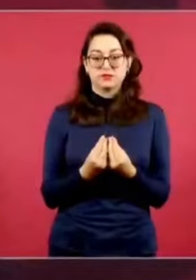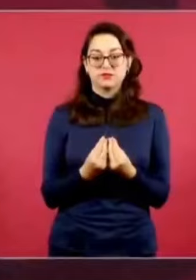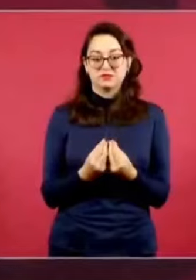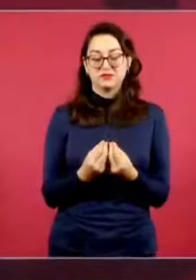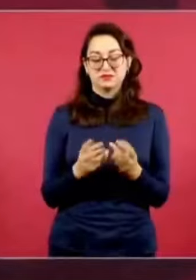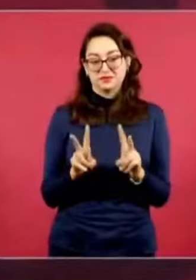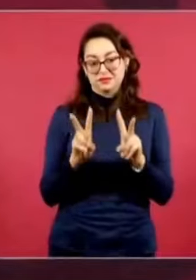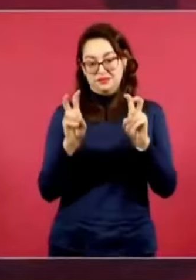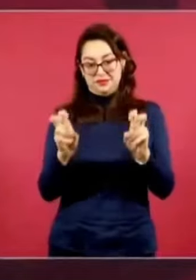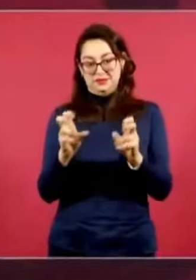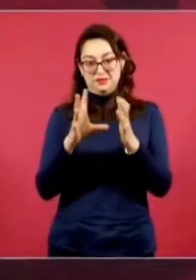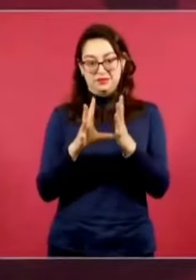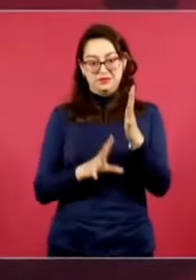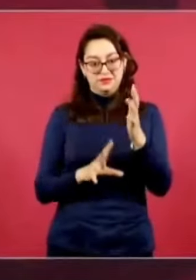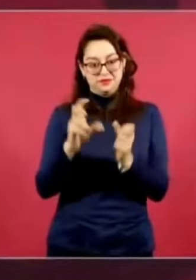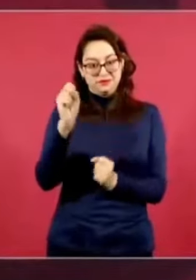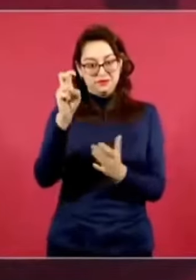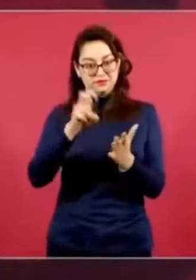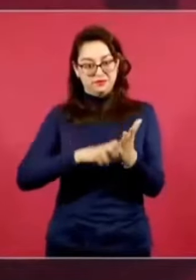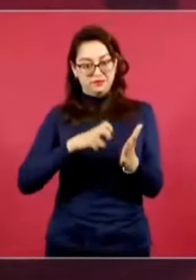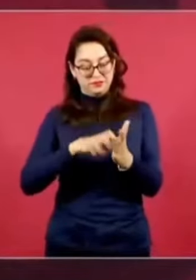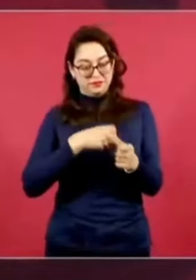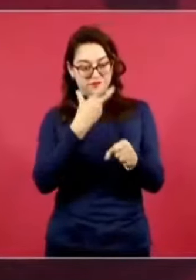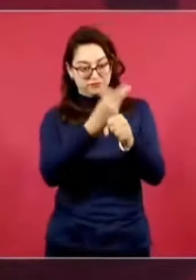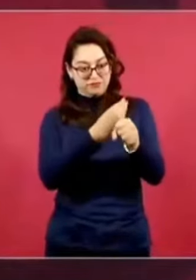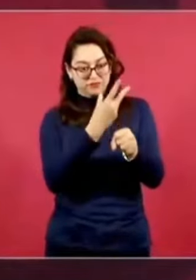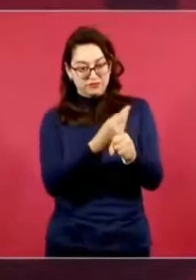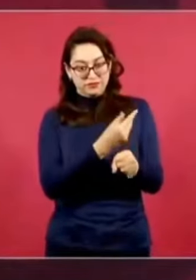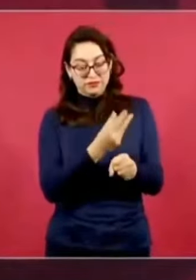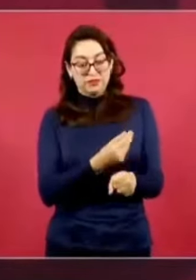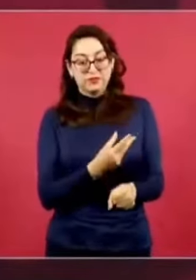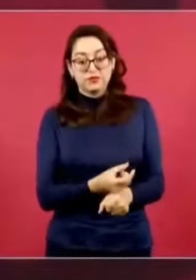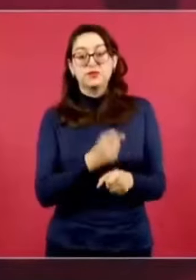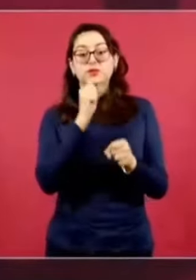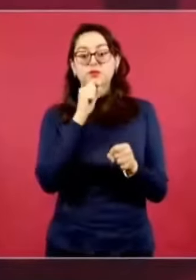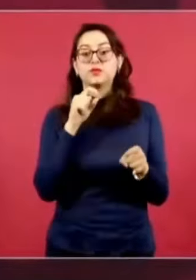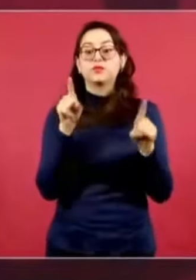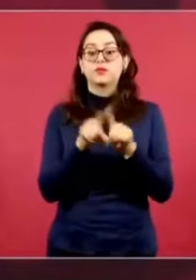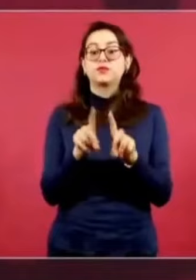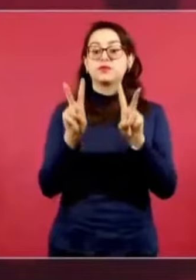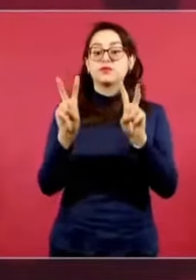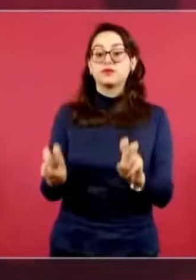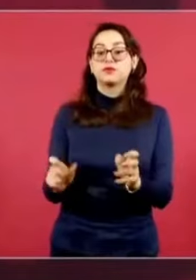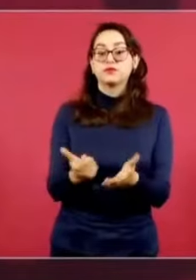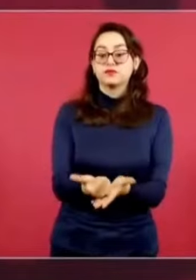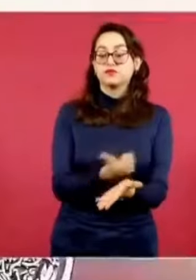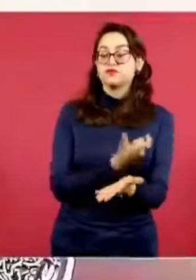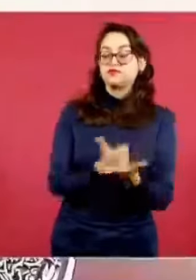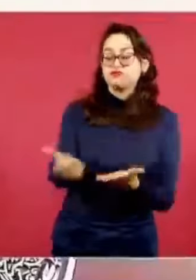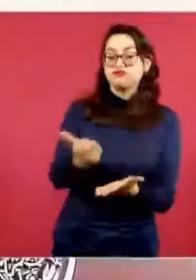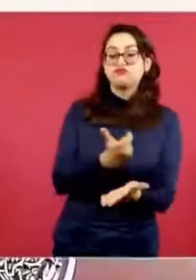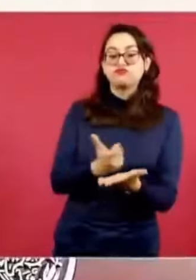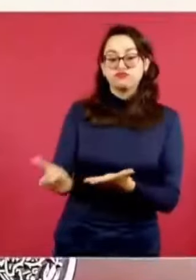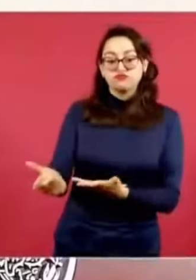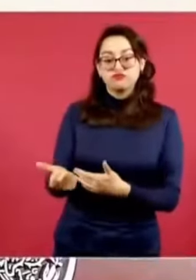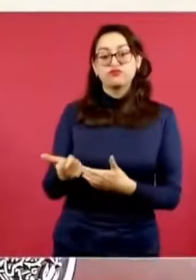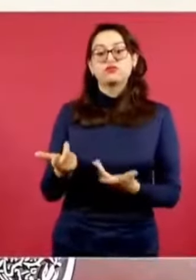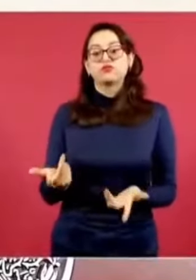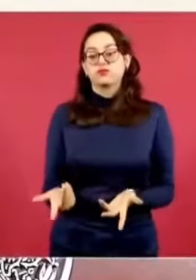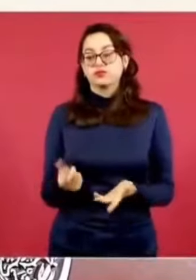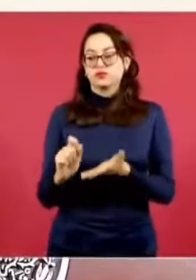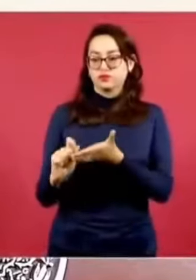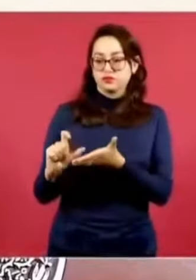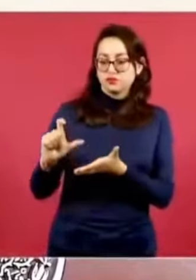a la Constitución, que tiene que ver también con lo salarial, aumento del